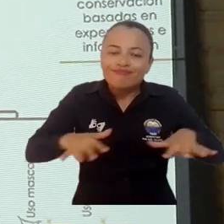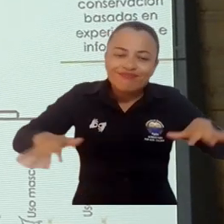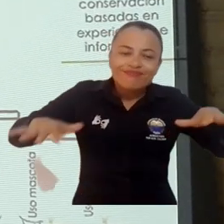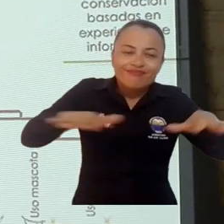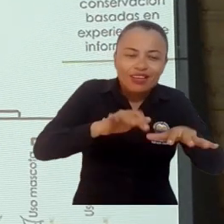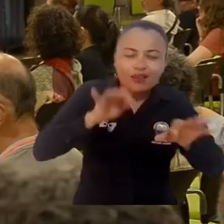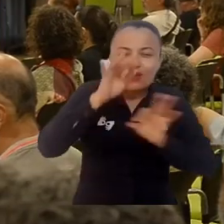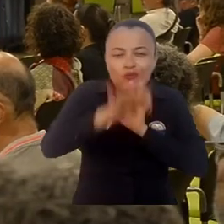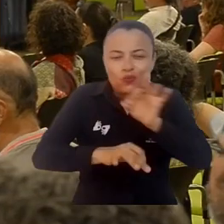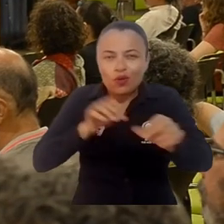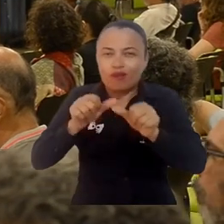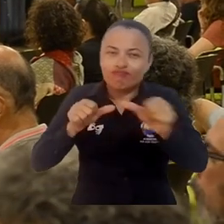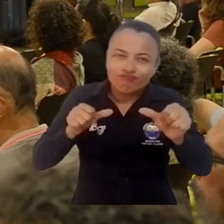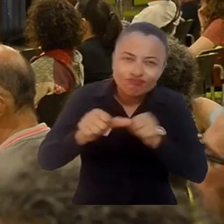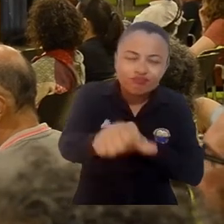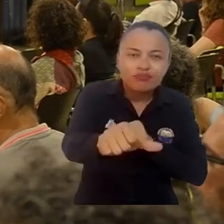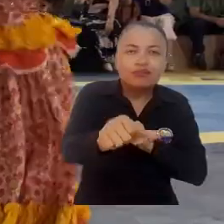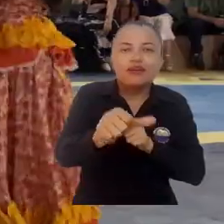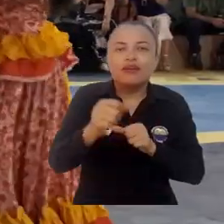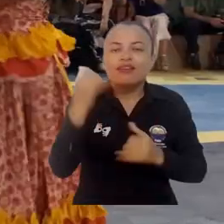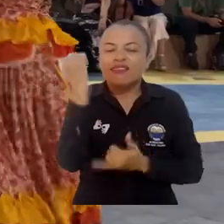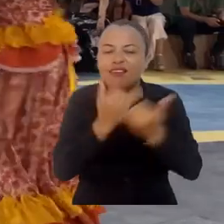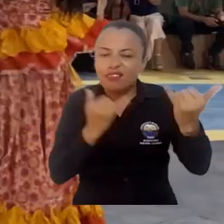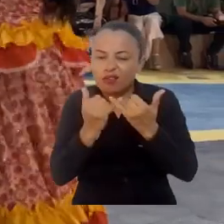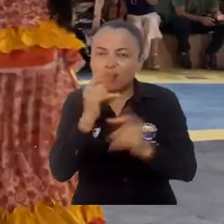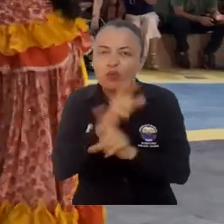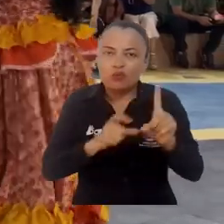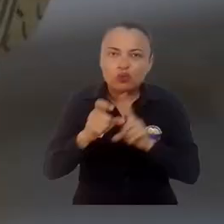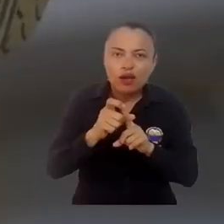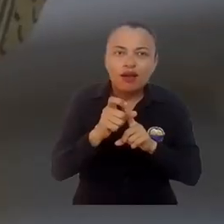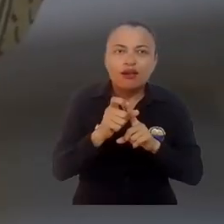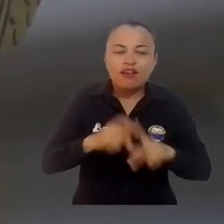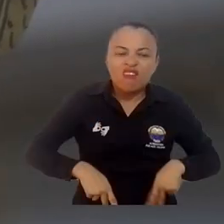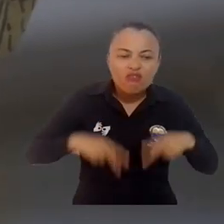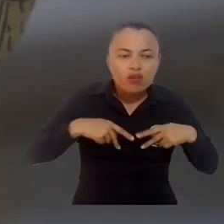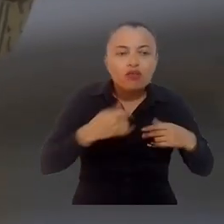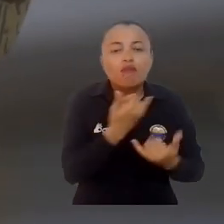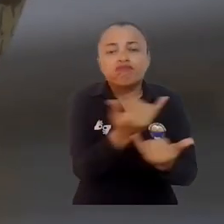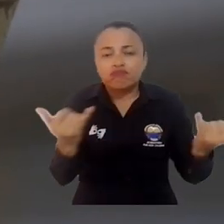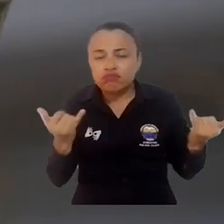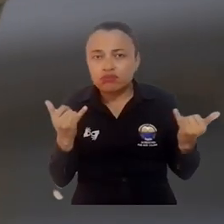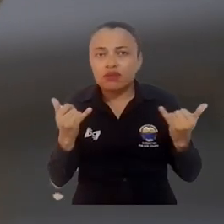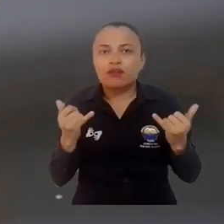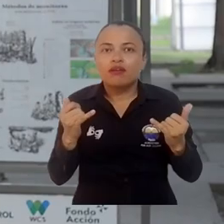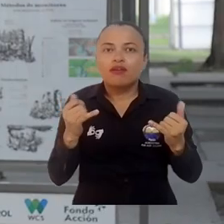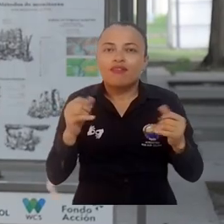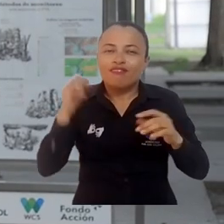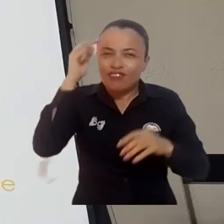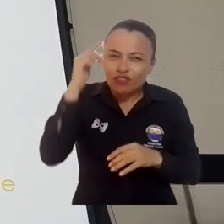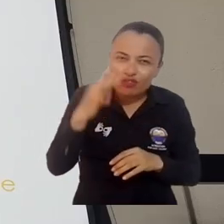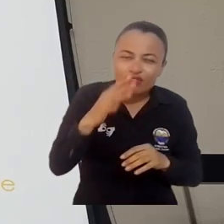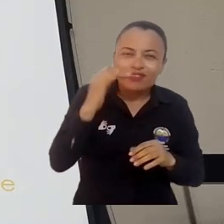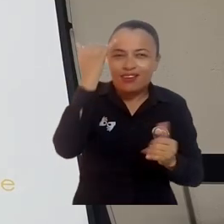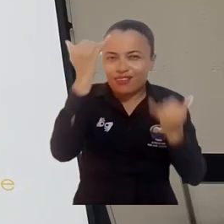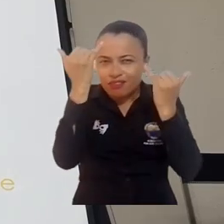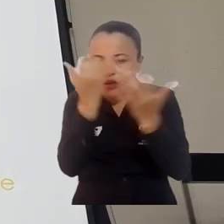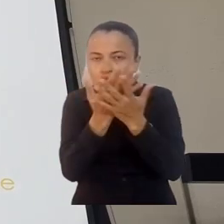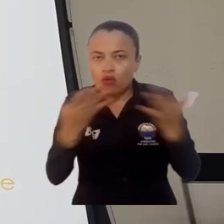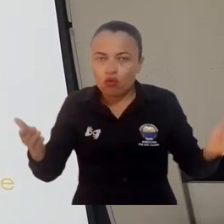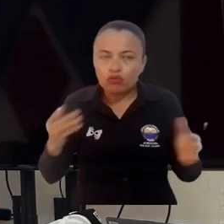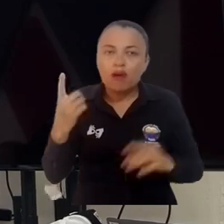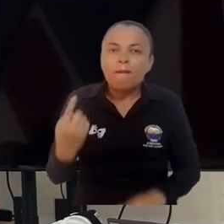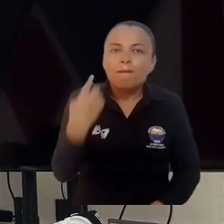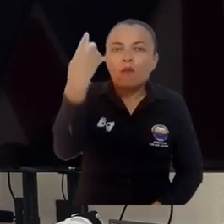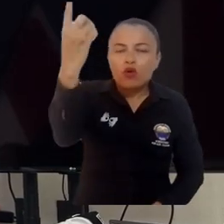de hábitats, áreas naturales protegidas, sostenibilidad, identidad cultural, medios de vida, fisiología y etología y política y